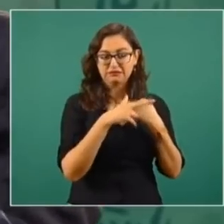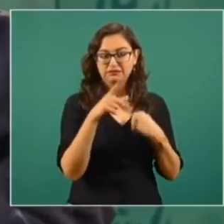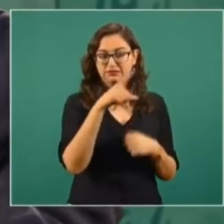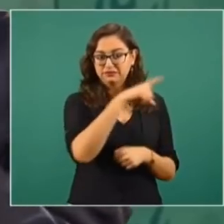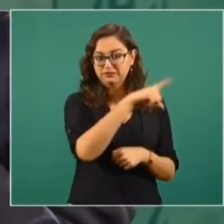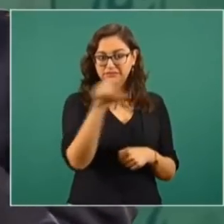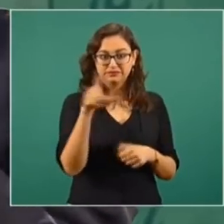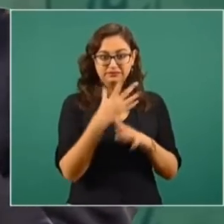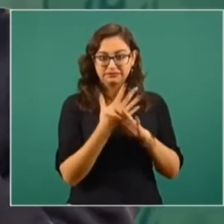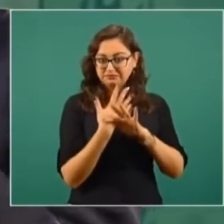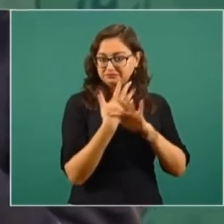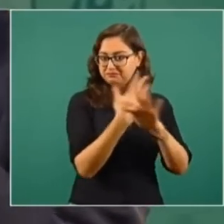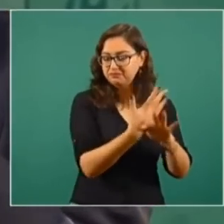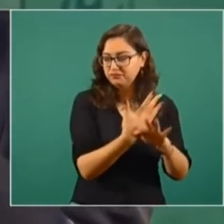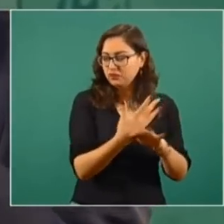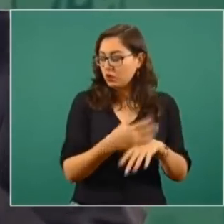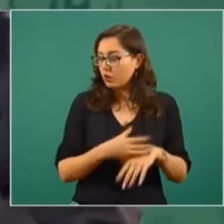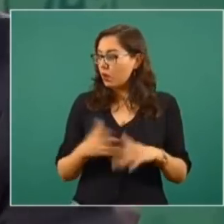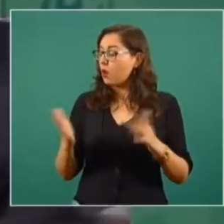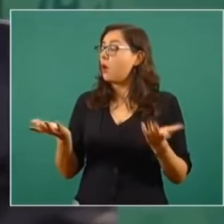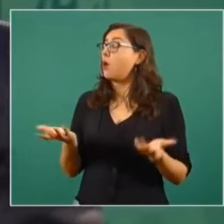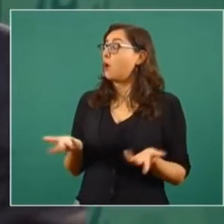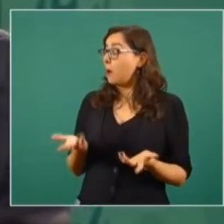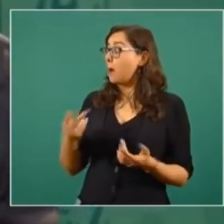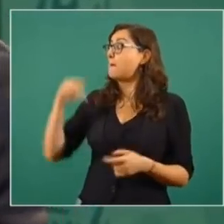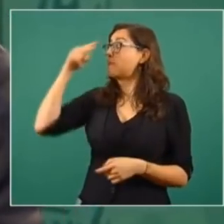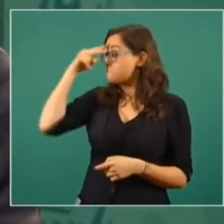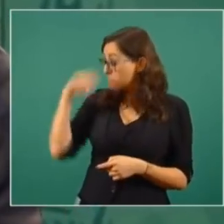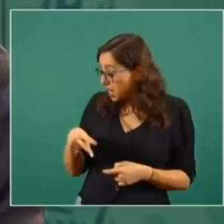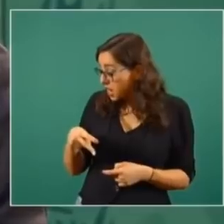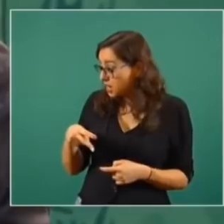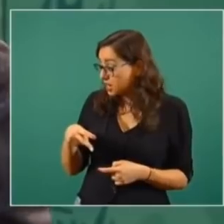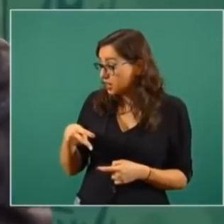pronuncie o diga México